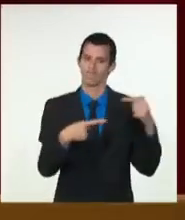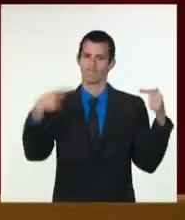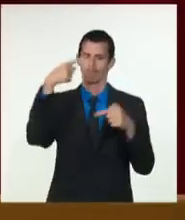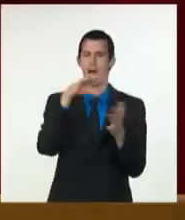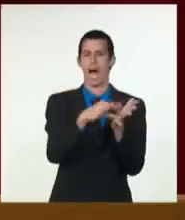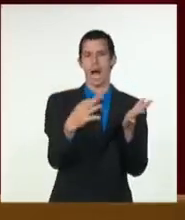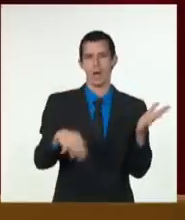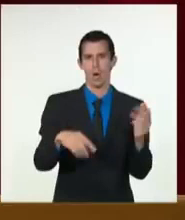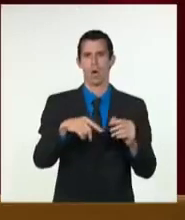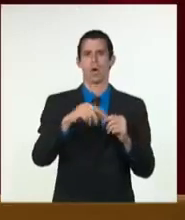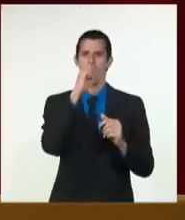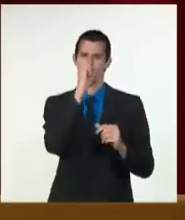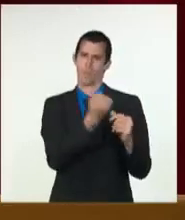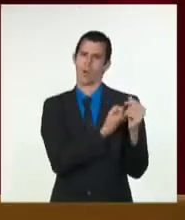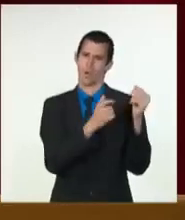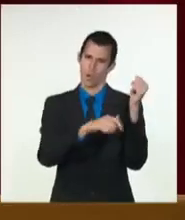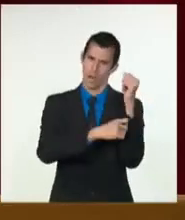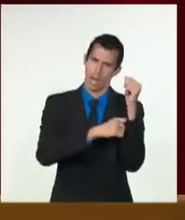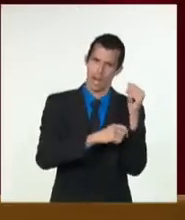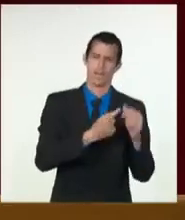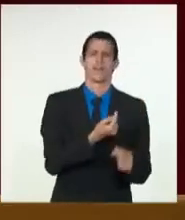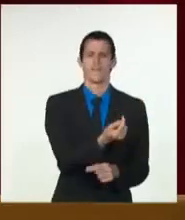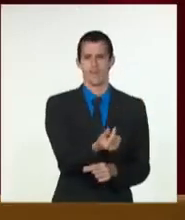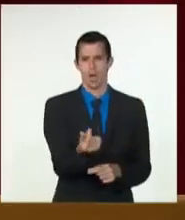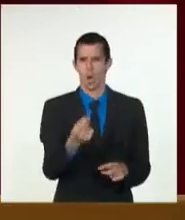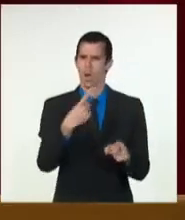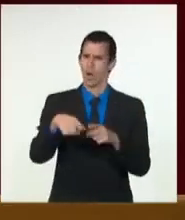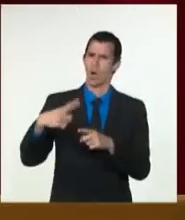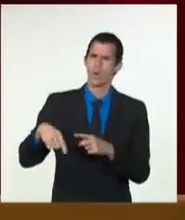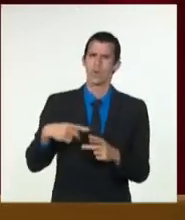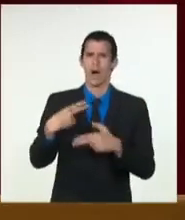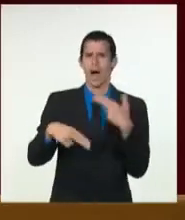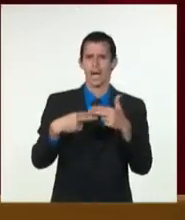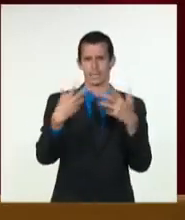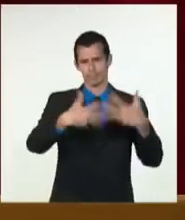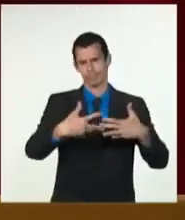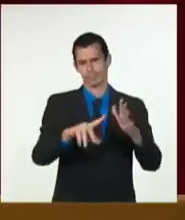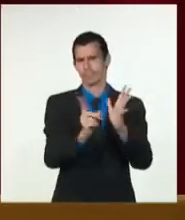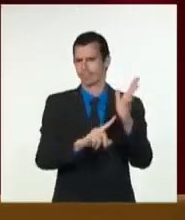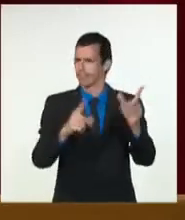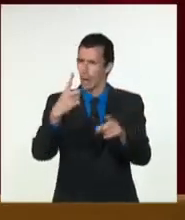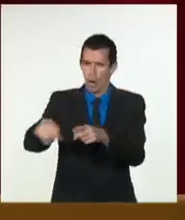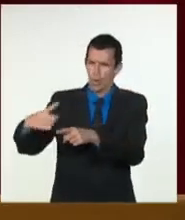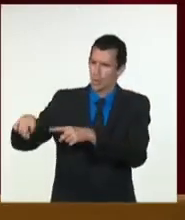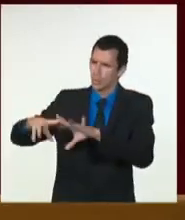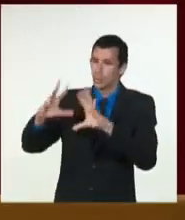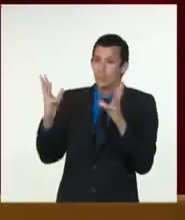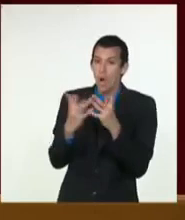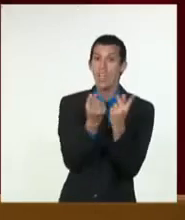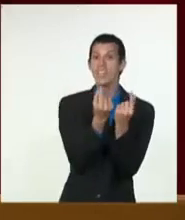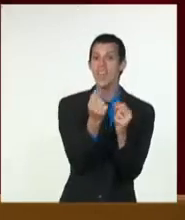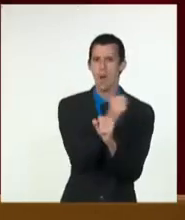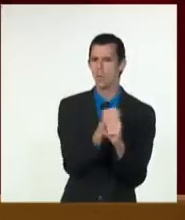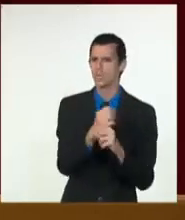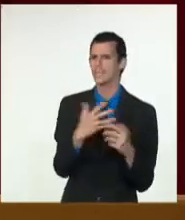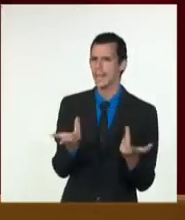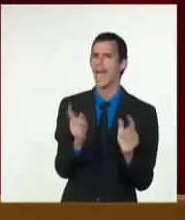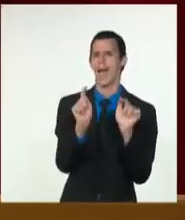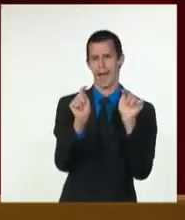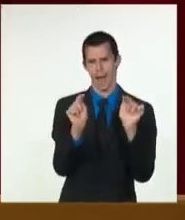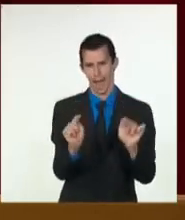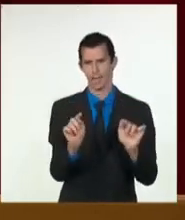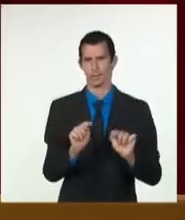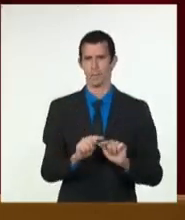carne de cerdo, la industria manufacturera, la energía y otros sectores. Esto es aún insuficiente.